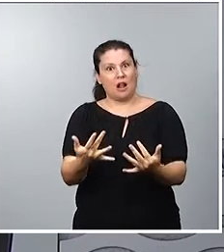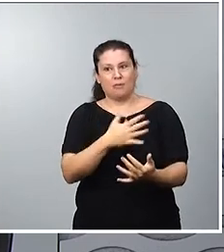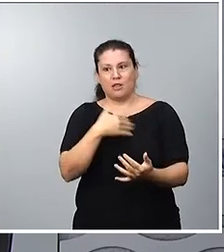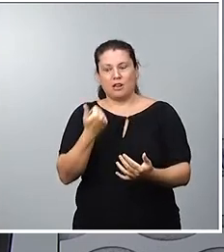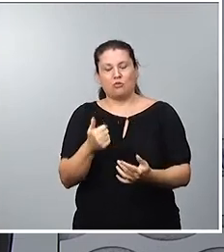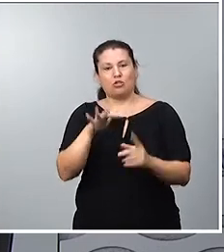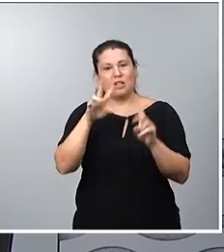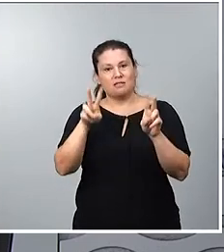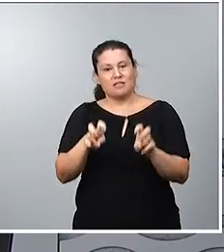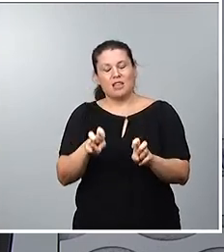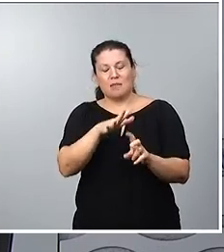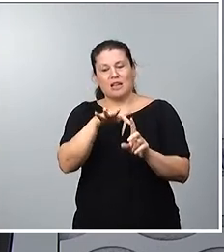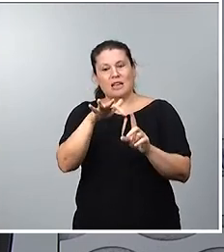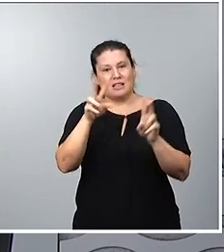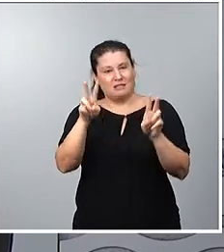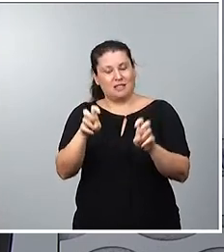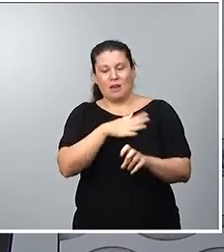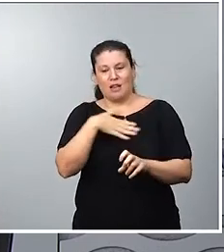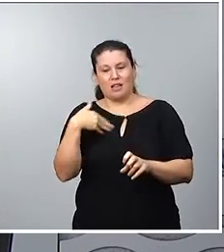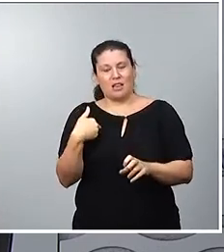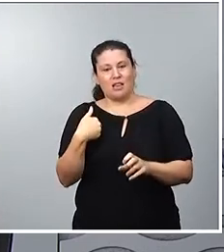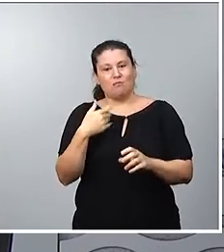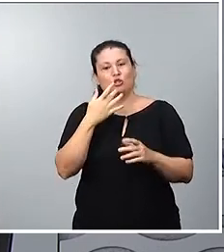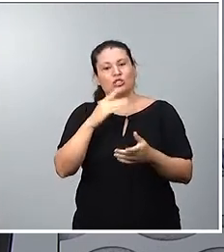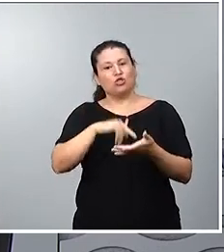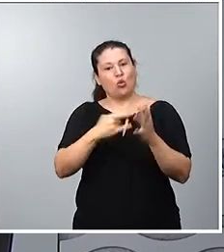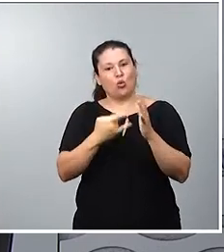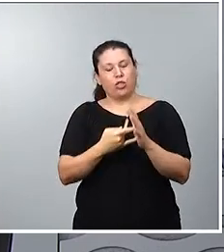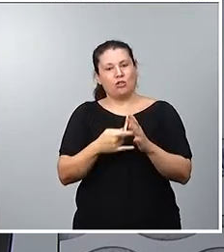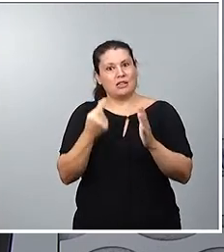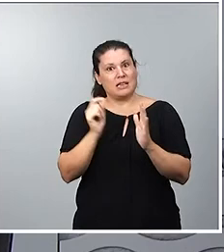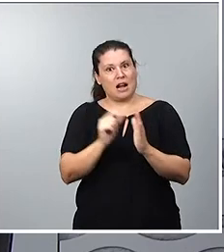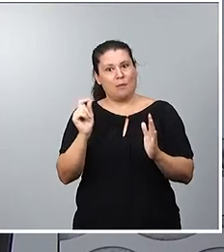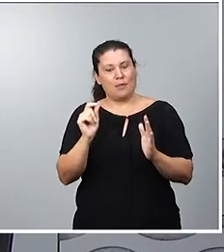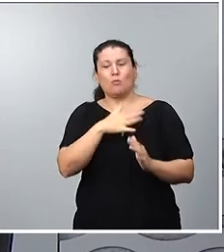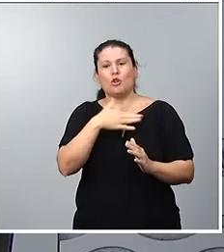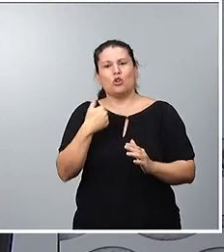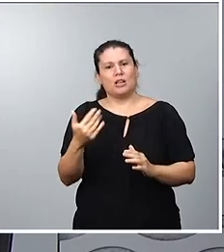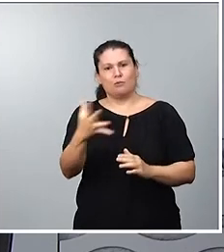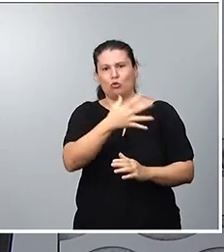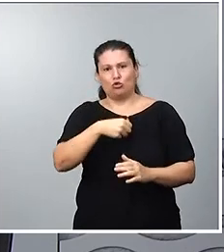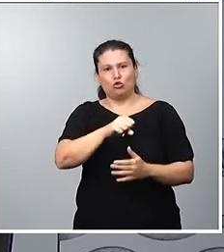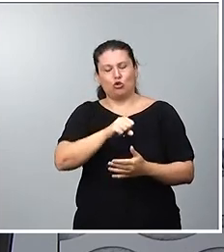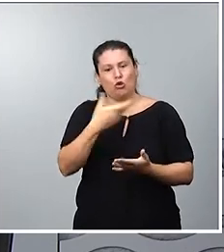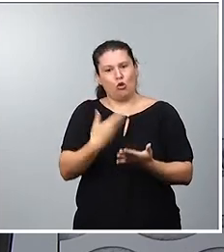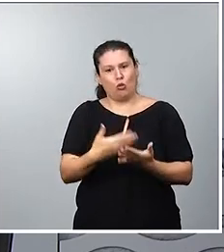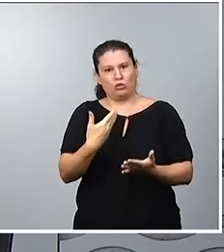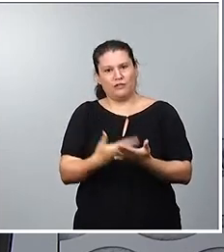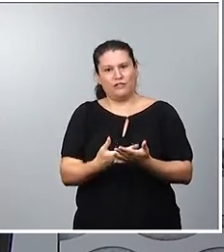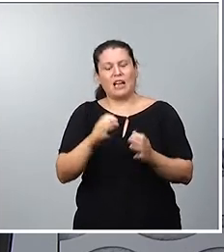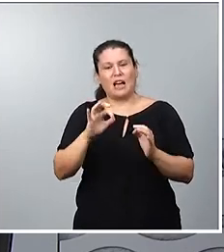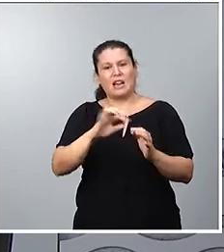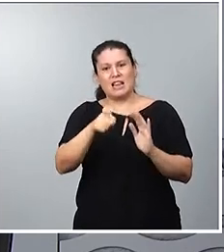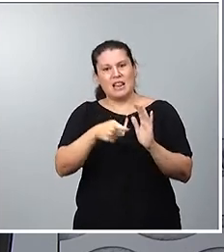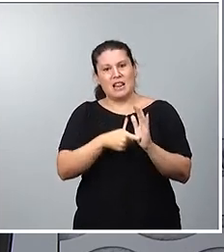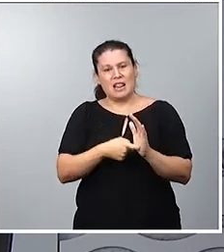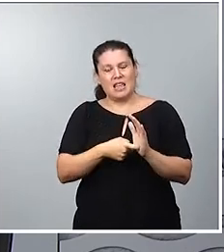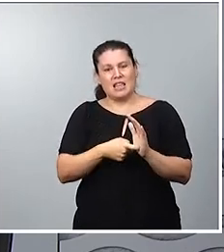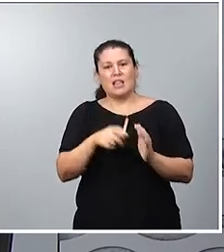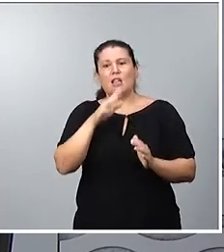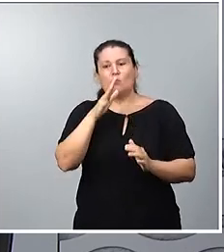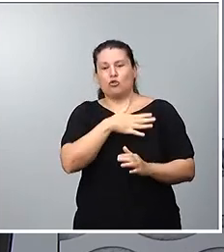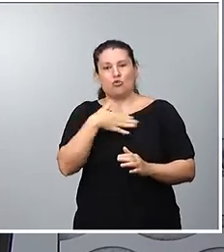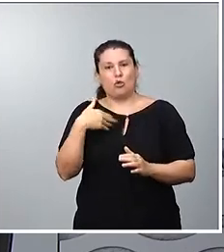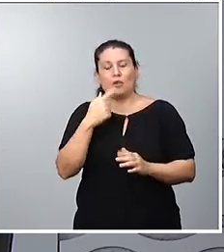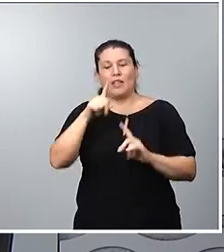pero también debemos garantizar que se haga con rigor y todas las garantías legales, entre otras cosas, para evitar que un recurso pueda